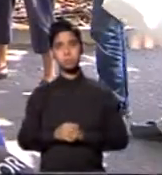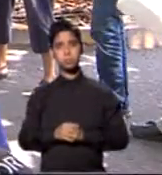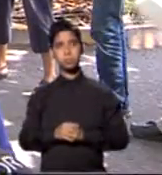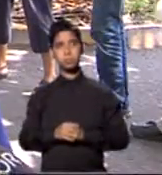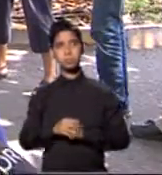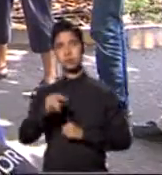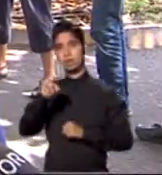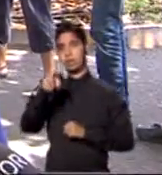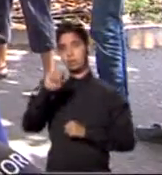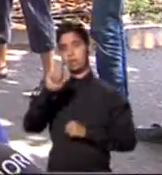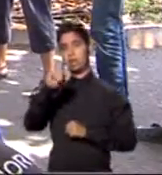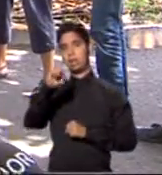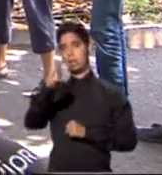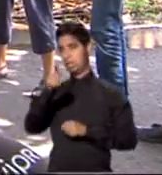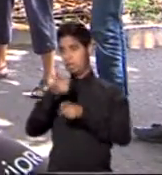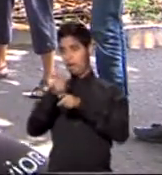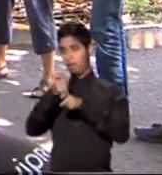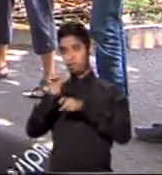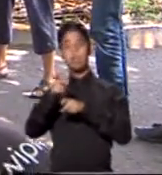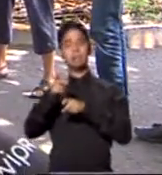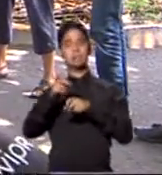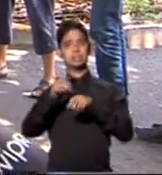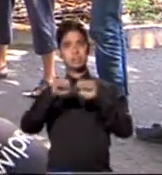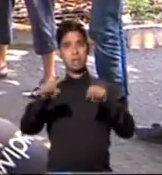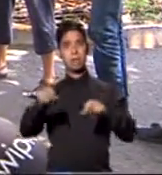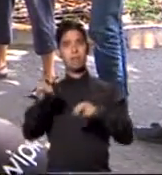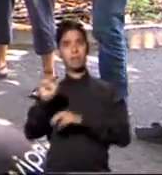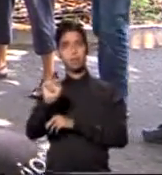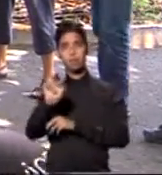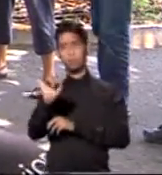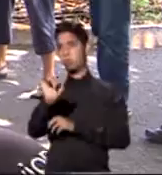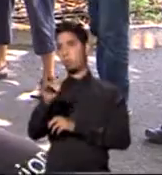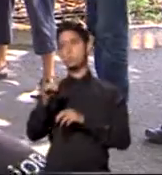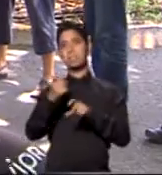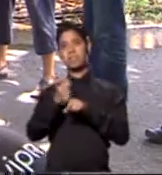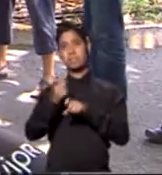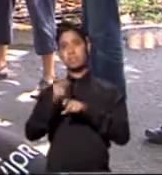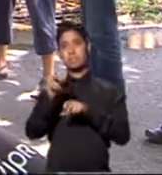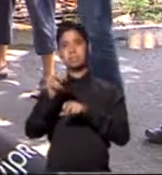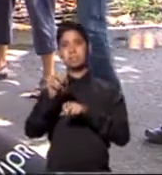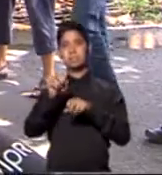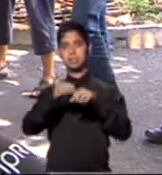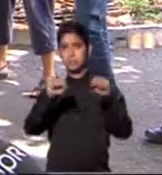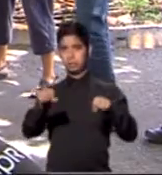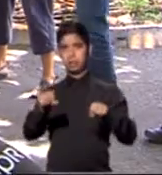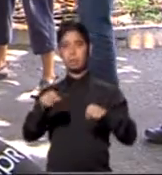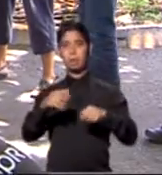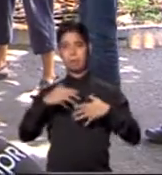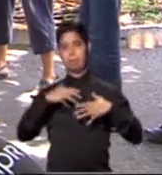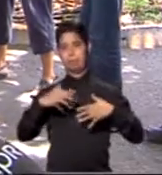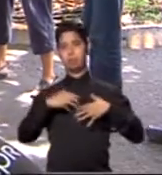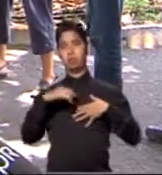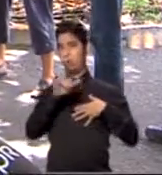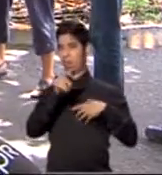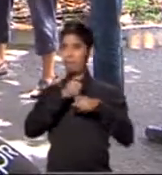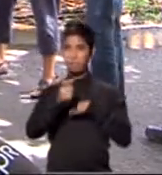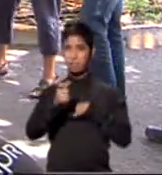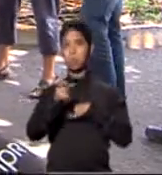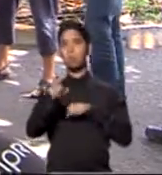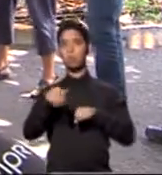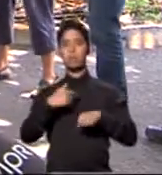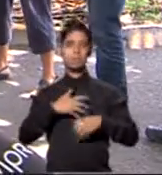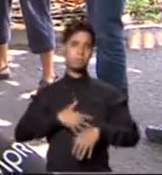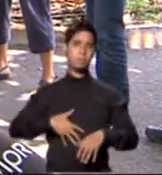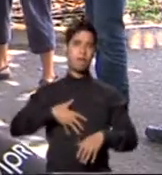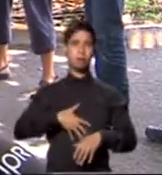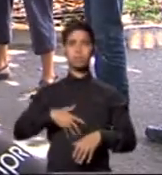seres humanos. Afecta el sistema nervioso, afecta el sistema respiratorio, así que a las personas que sufren de asma es altamente detrimental, puede producir náuseas,